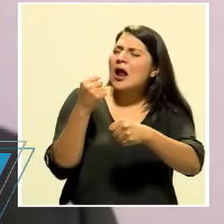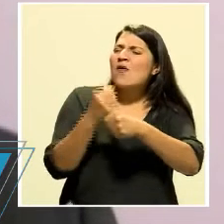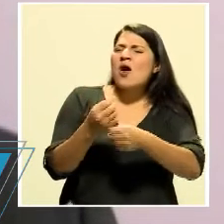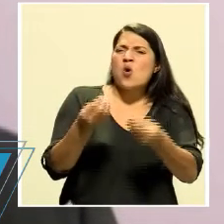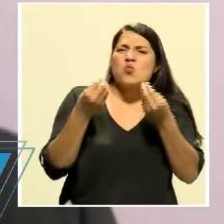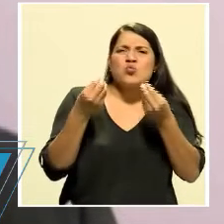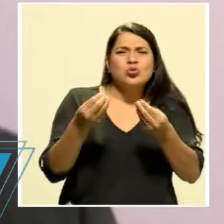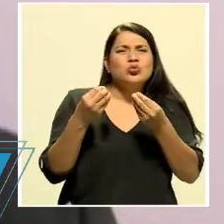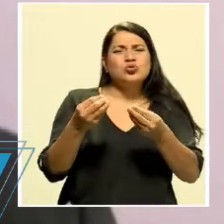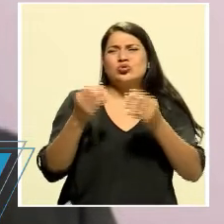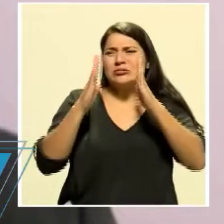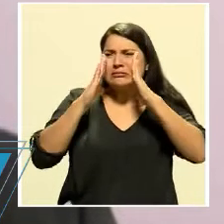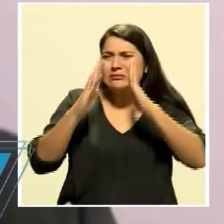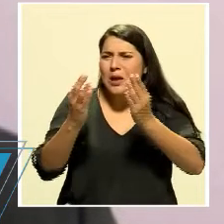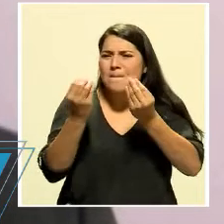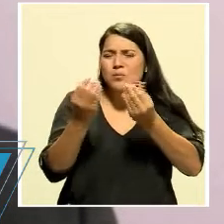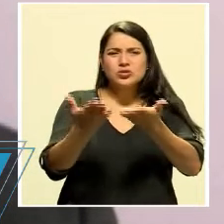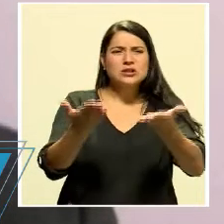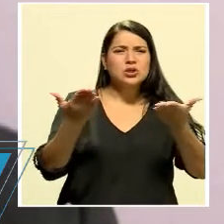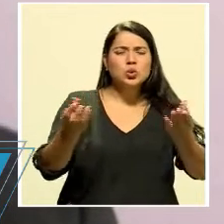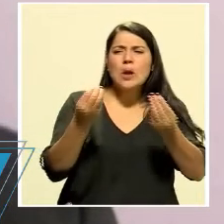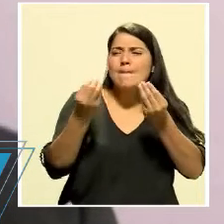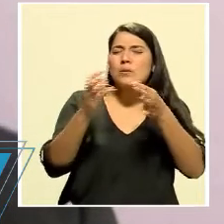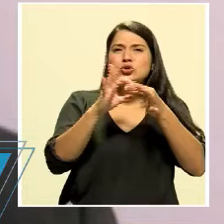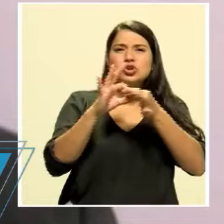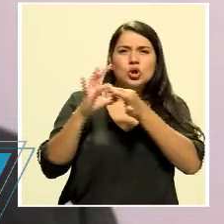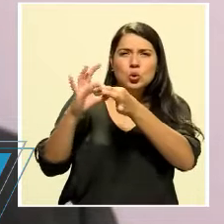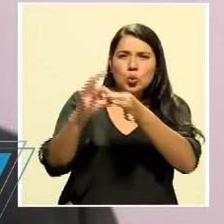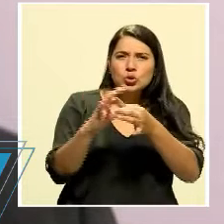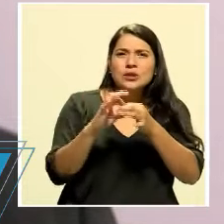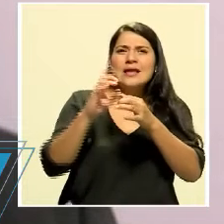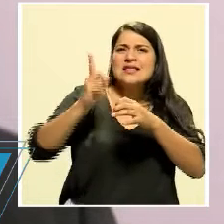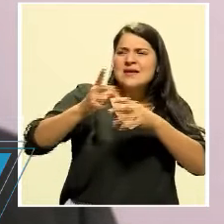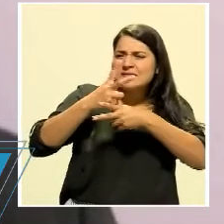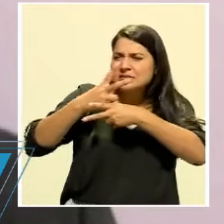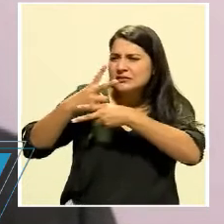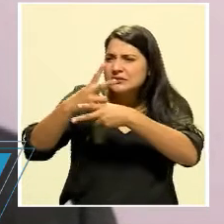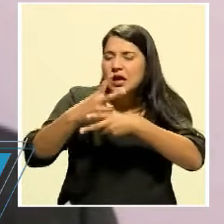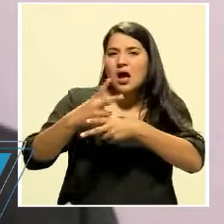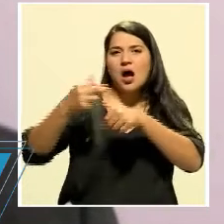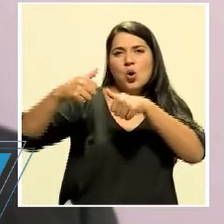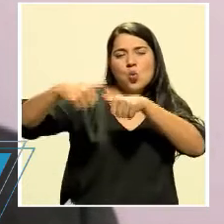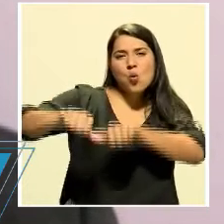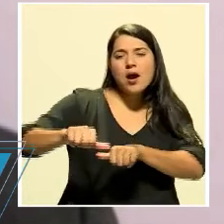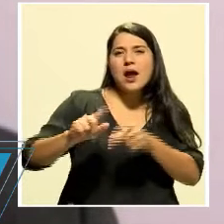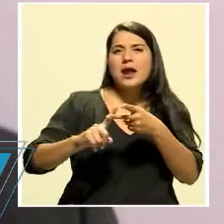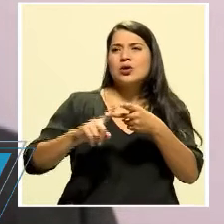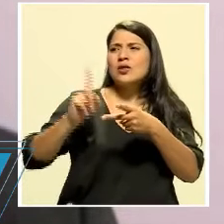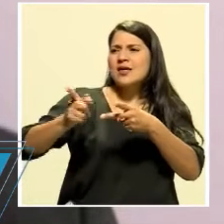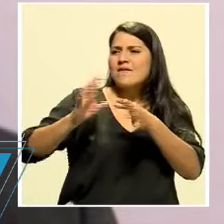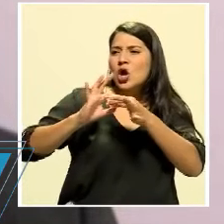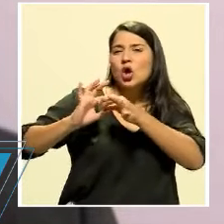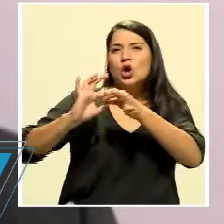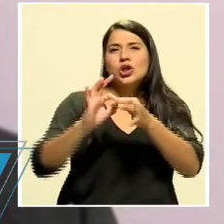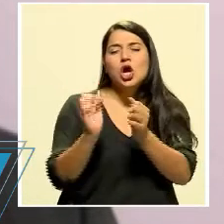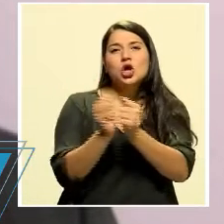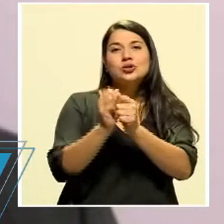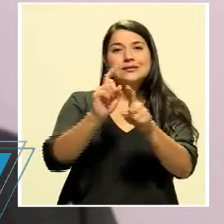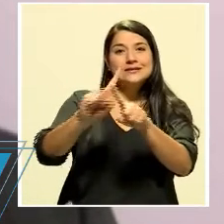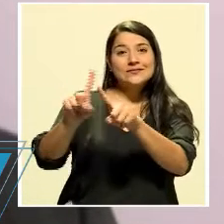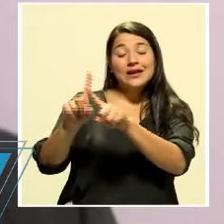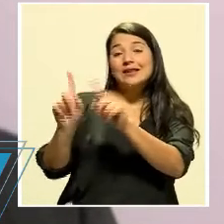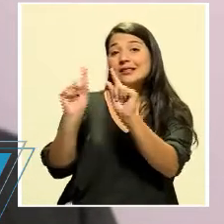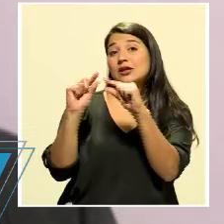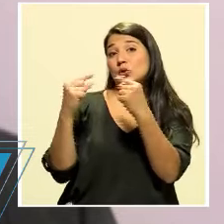demasiadas cosas de coordinación, de estar dándole seguimiento, acuerdos, de estar coordinando con diferentes grupos.